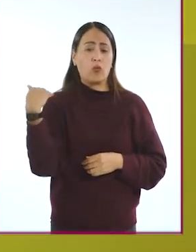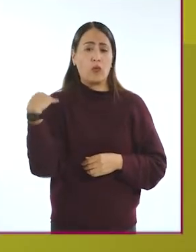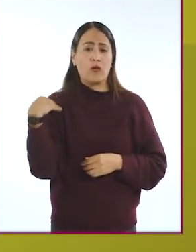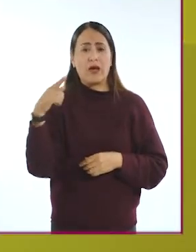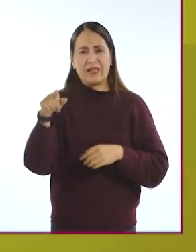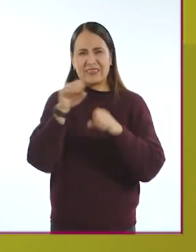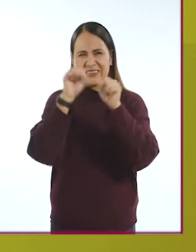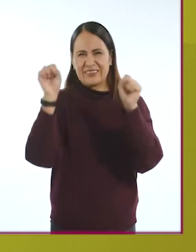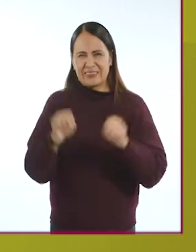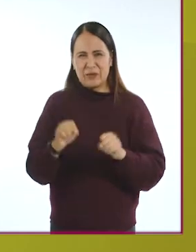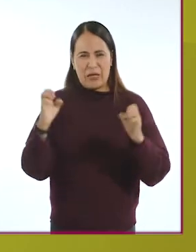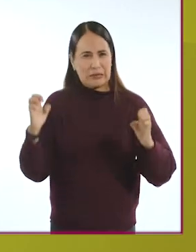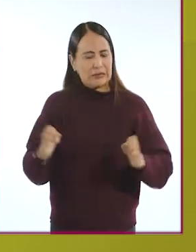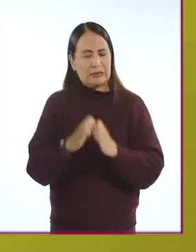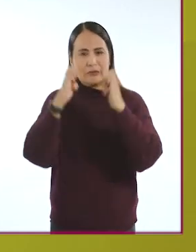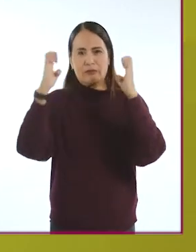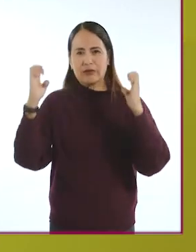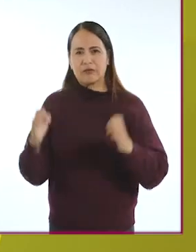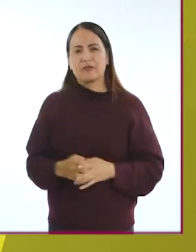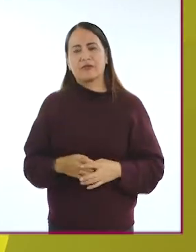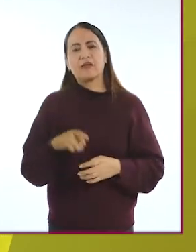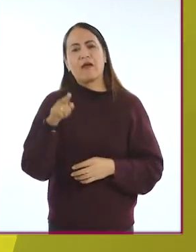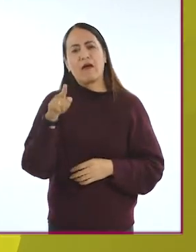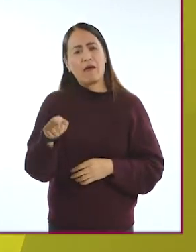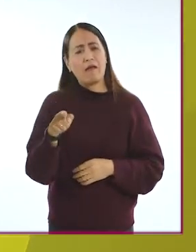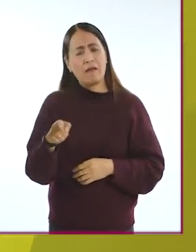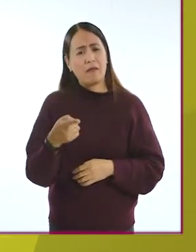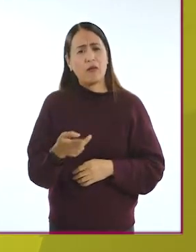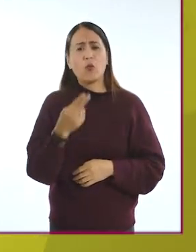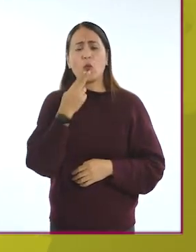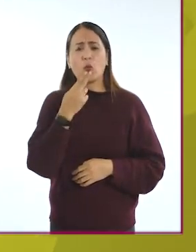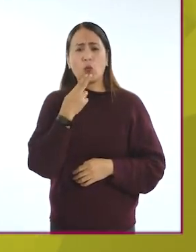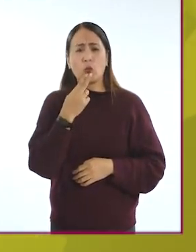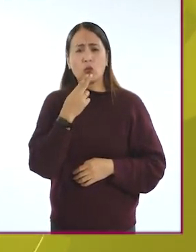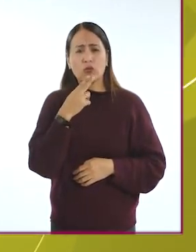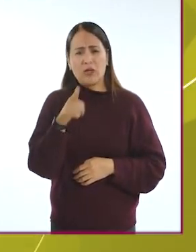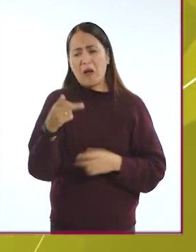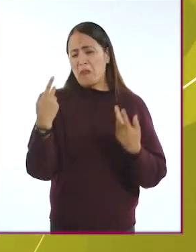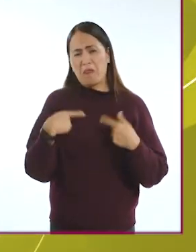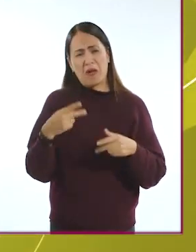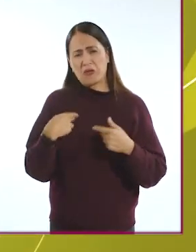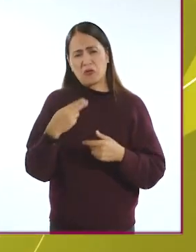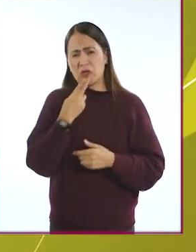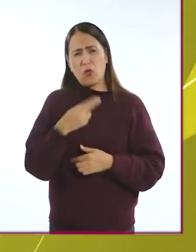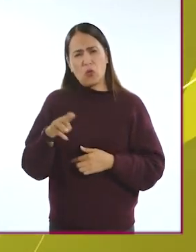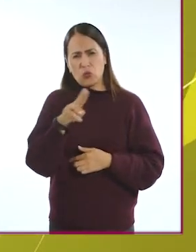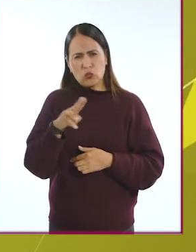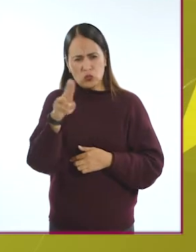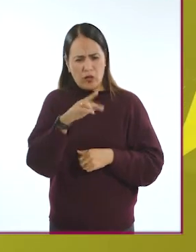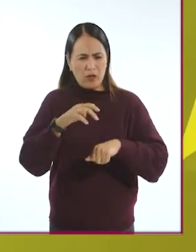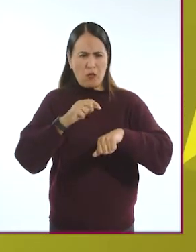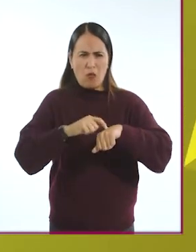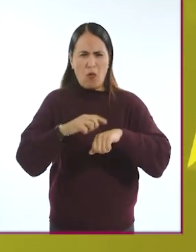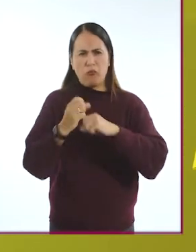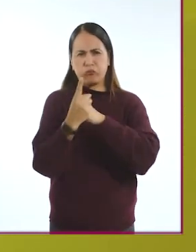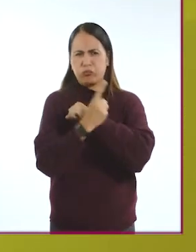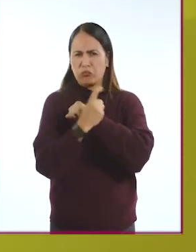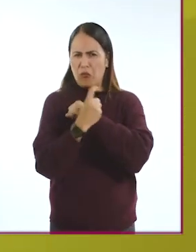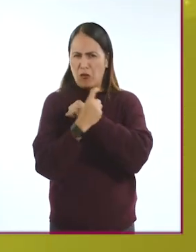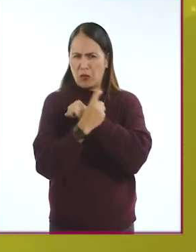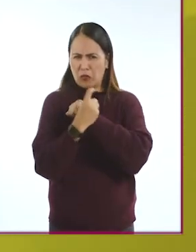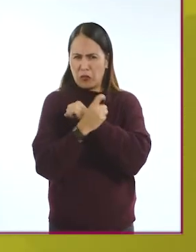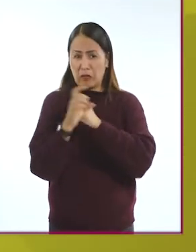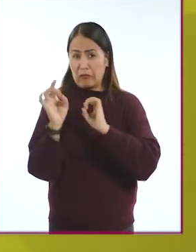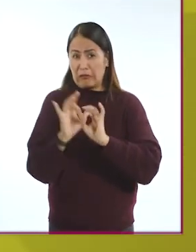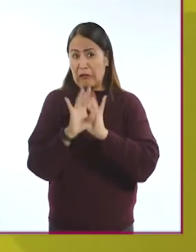el sistema de alarma de emergencia personal el cual es un dispositivo accionado por el usuario o activado automáticamente